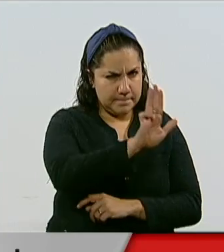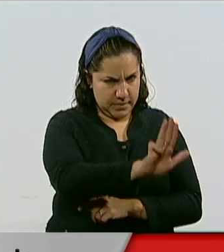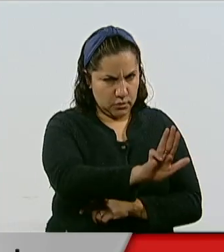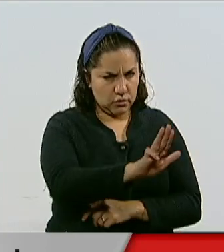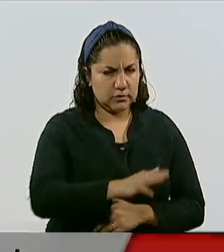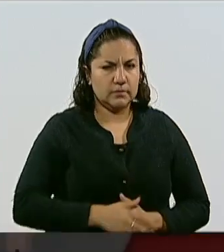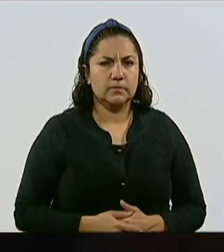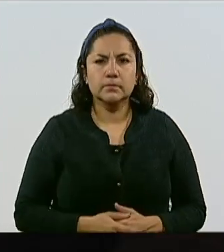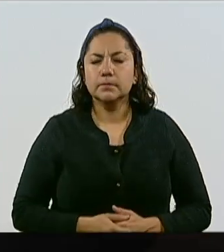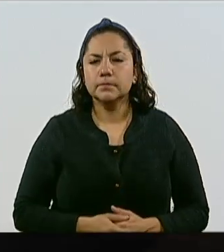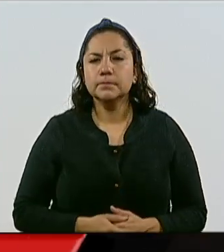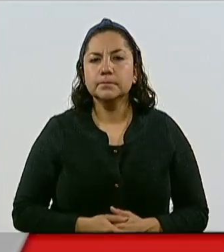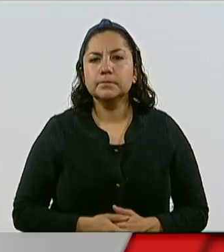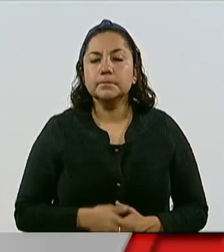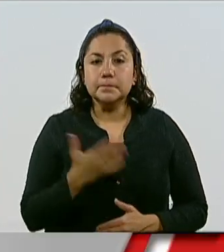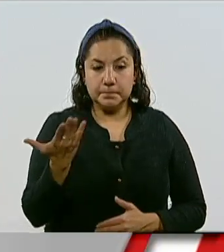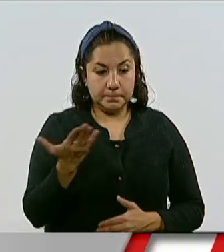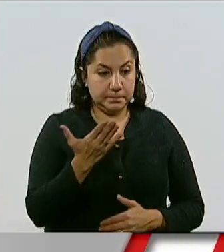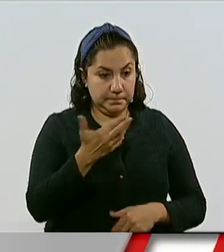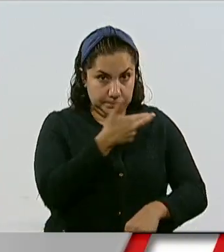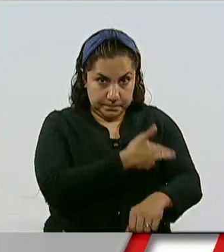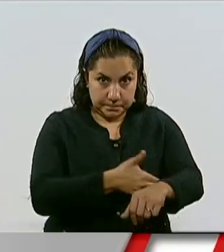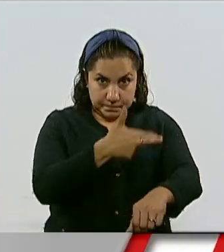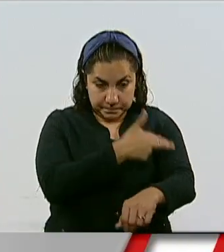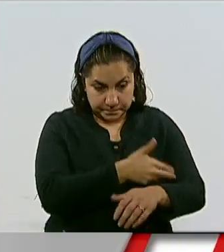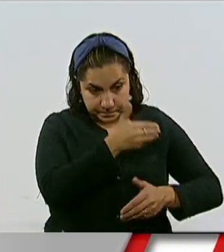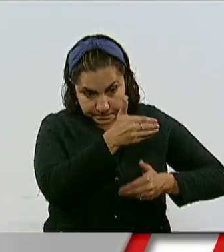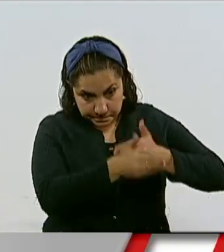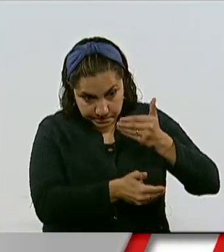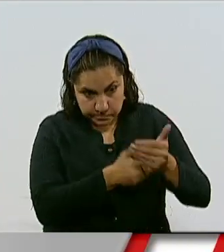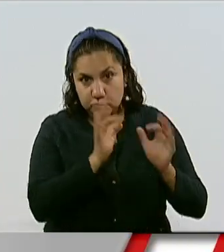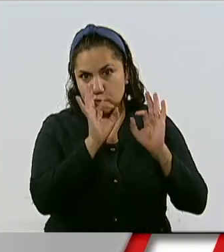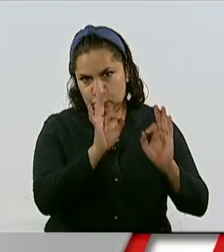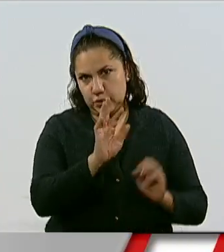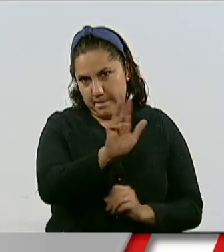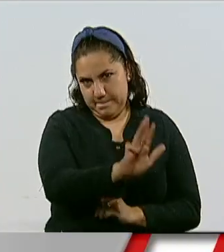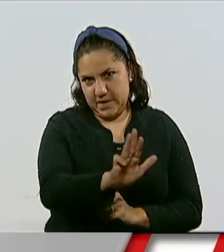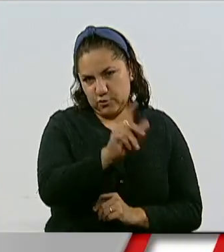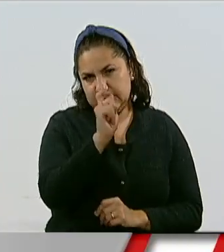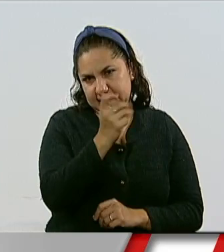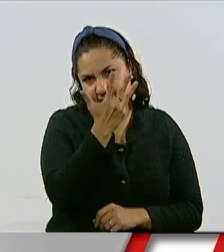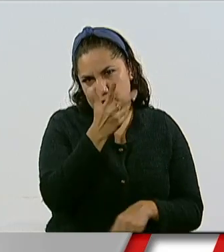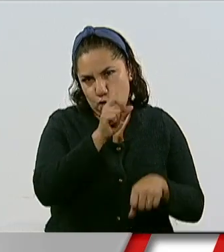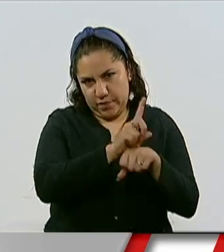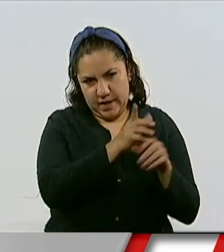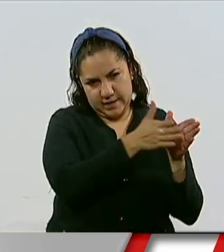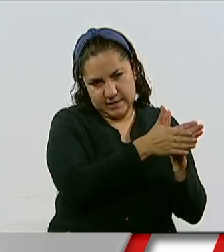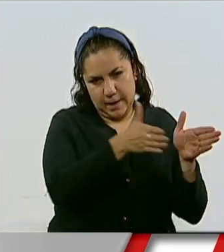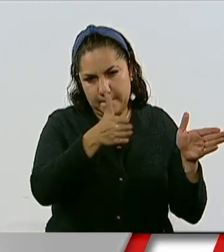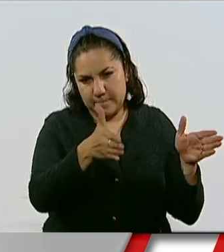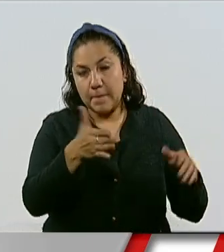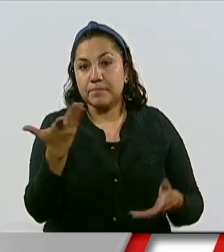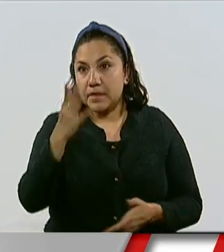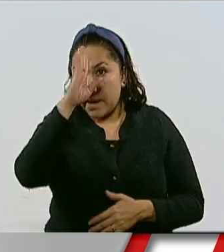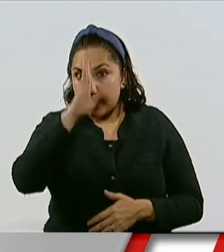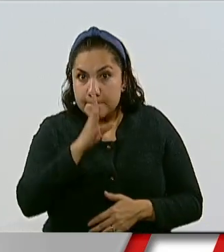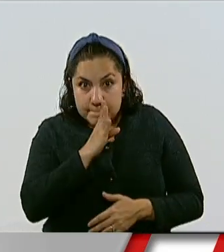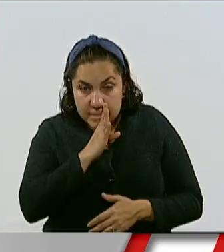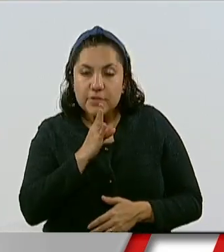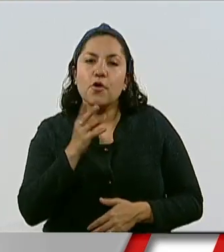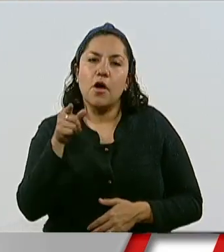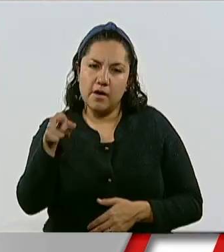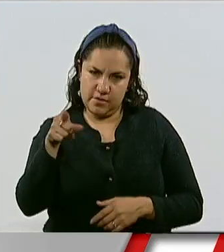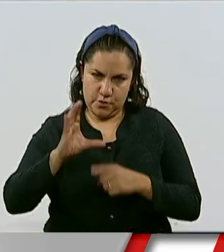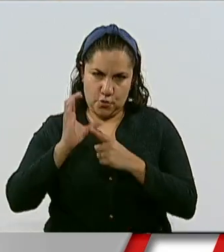El miércoles, conforme al proceso legislativo, se cumplen los cinco días. A las 12 del día deberá sesionar la Comisión de Puntos